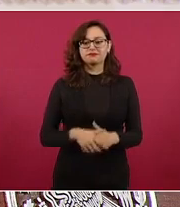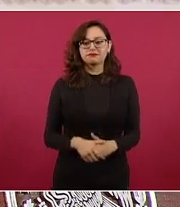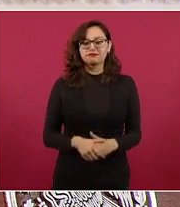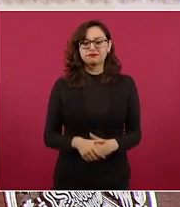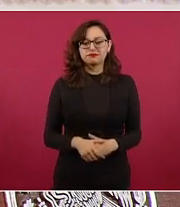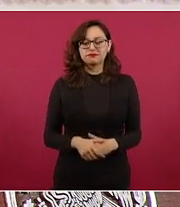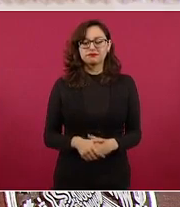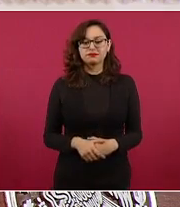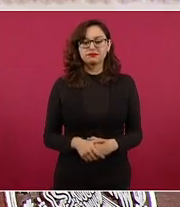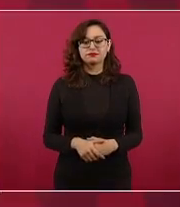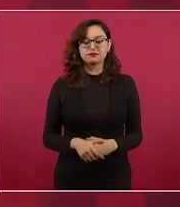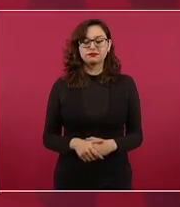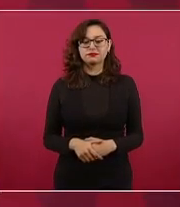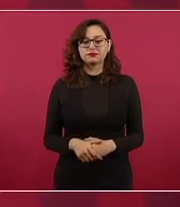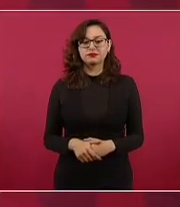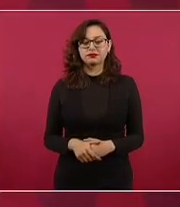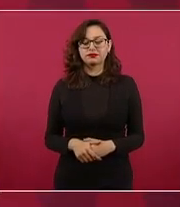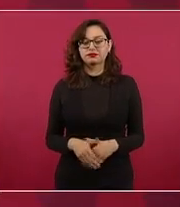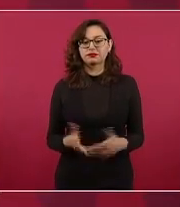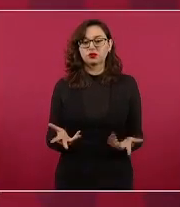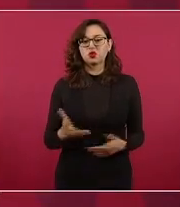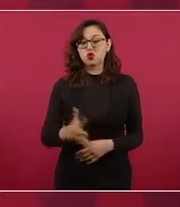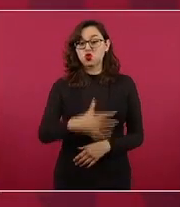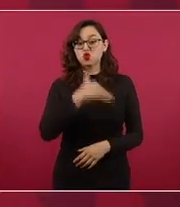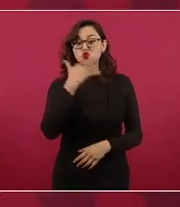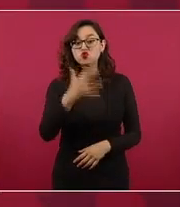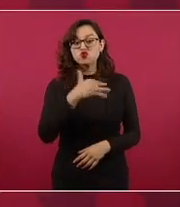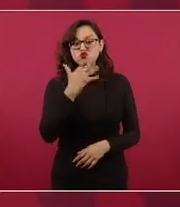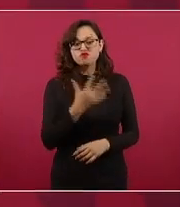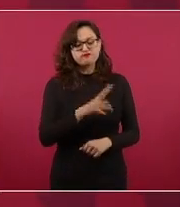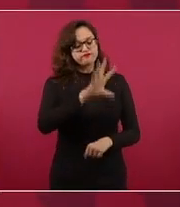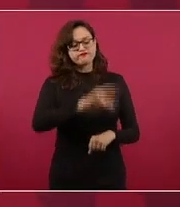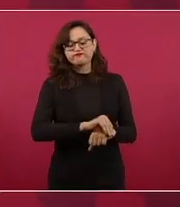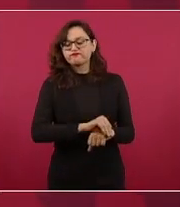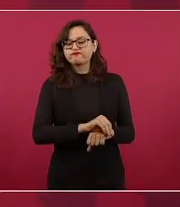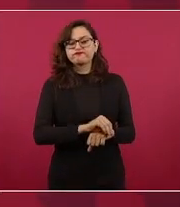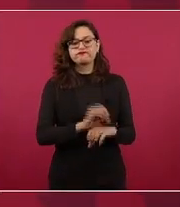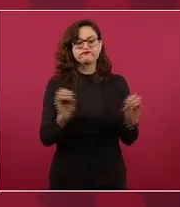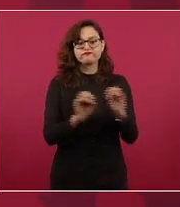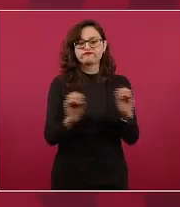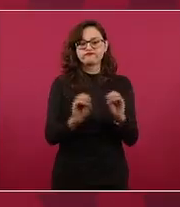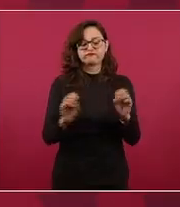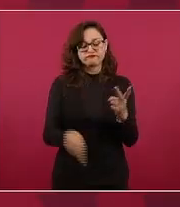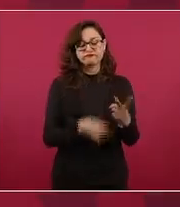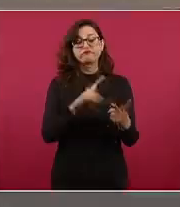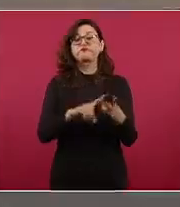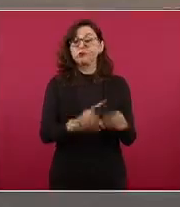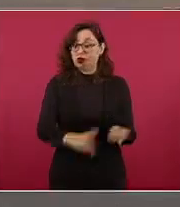es cero corrupción y cero impunidad